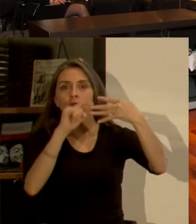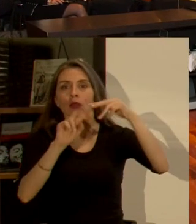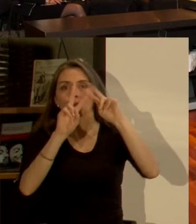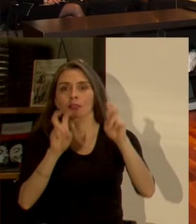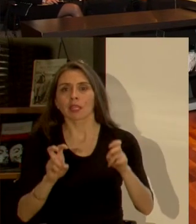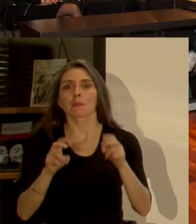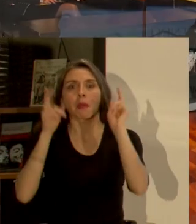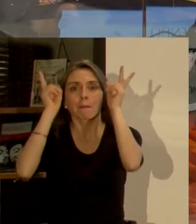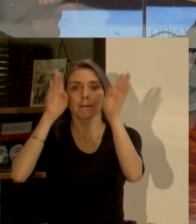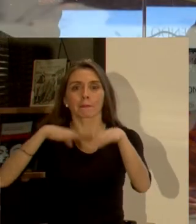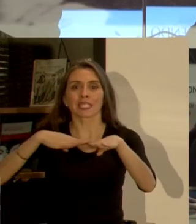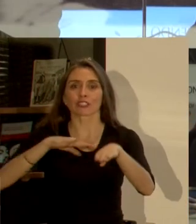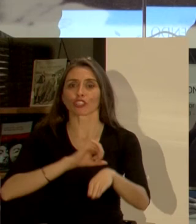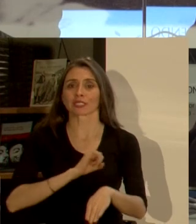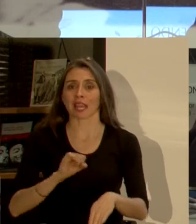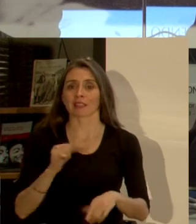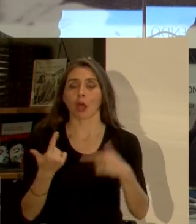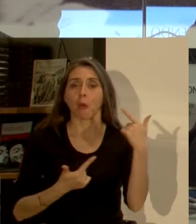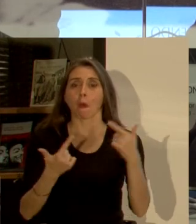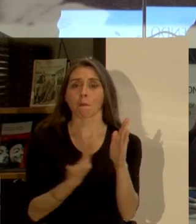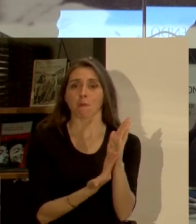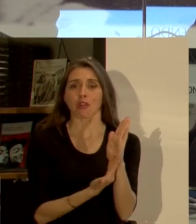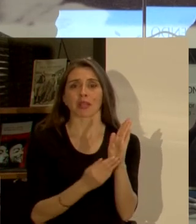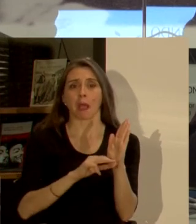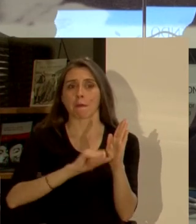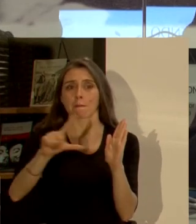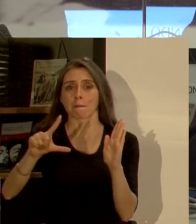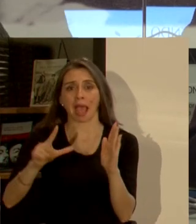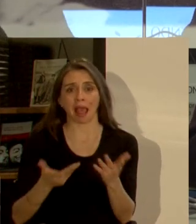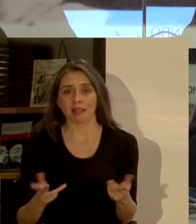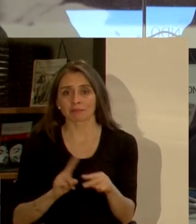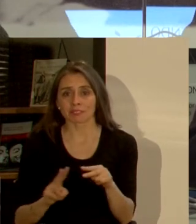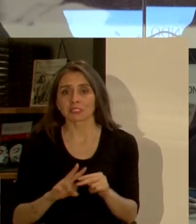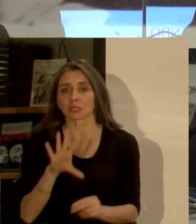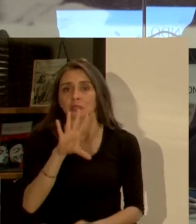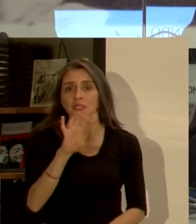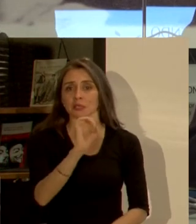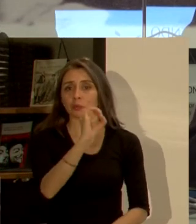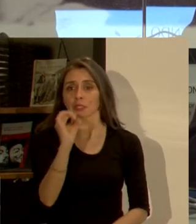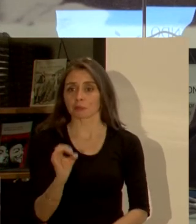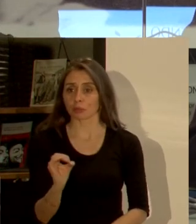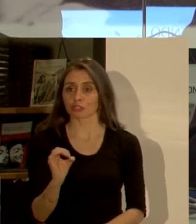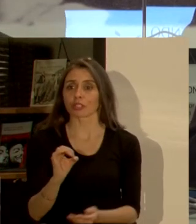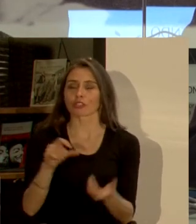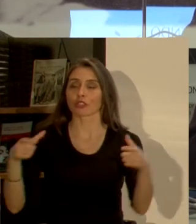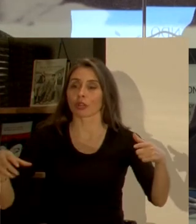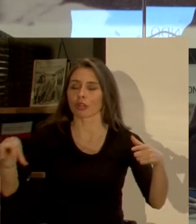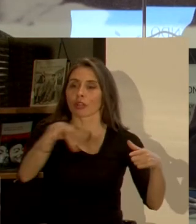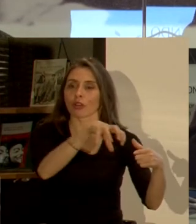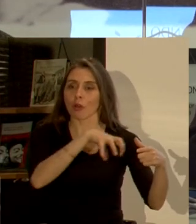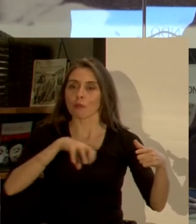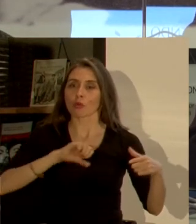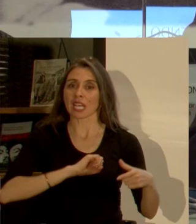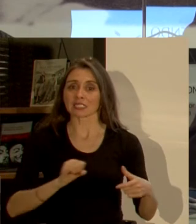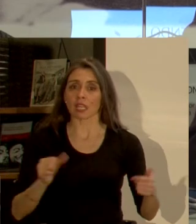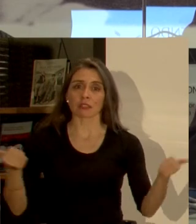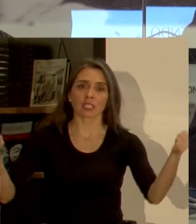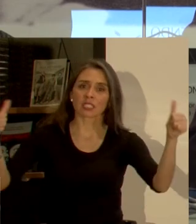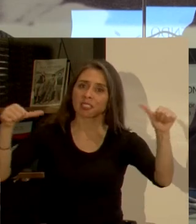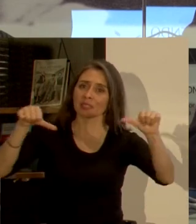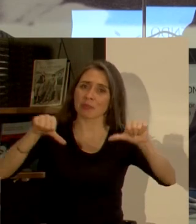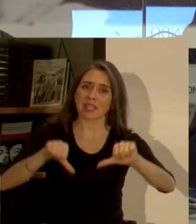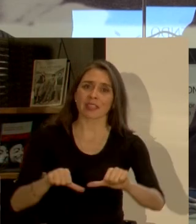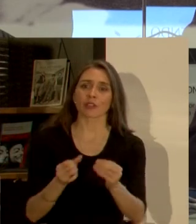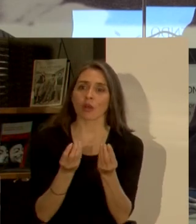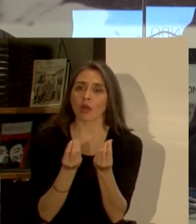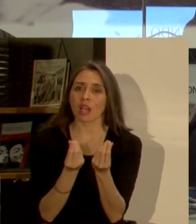Transantiago por ejemplo como una política mal implementada habla de cómo el 50% de las comunas de Santiago están empeorando en su